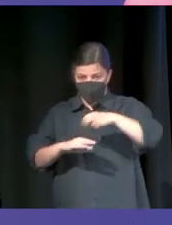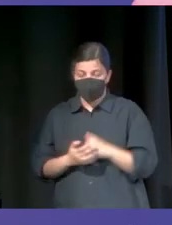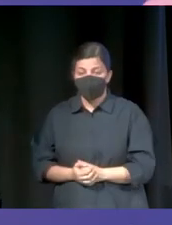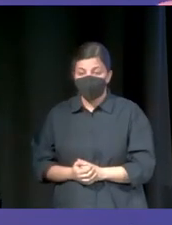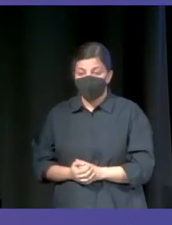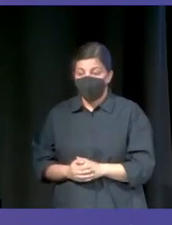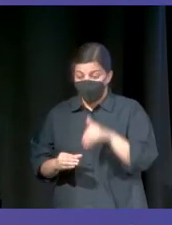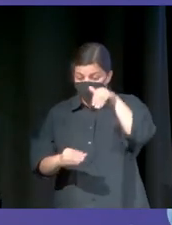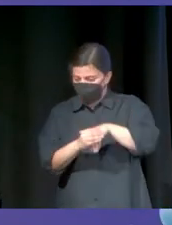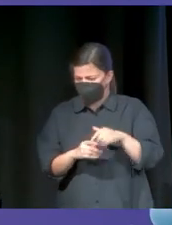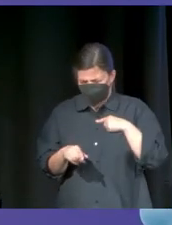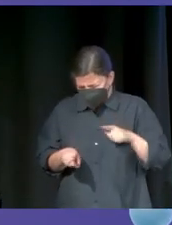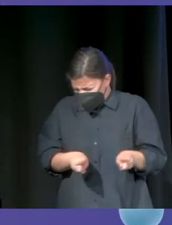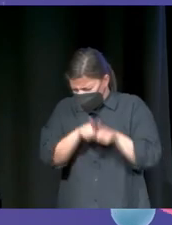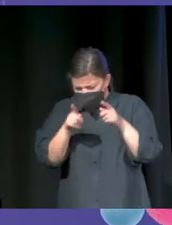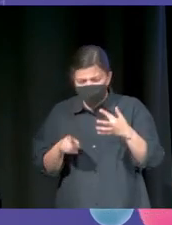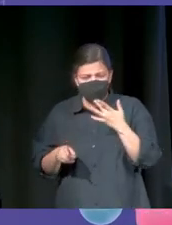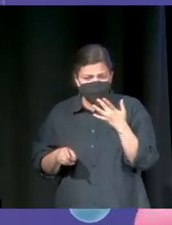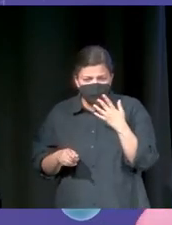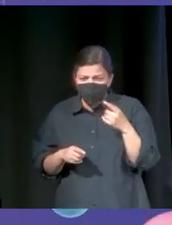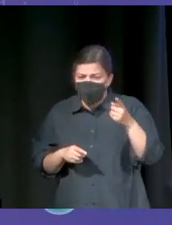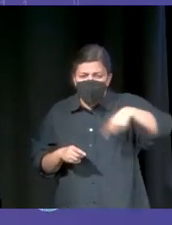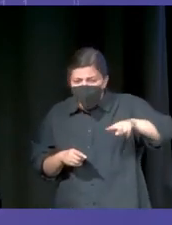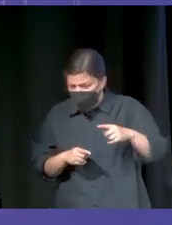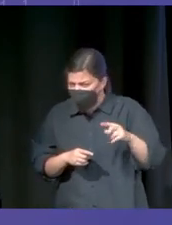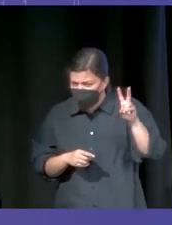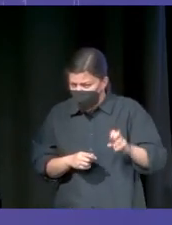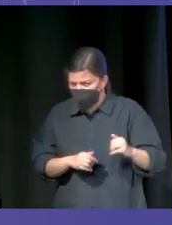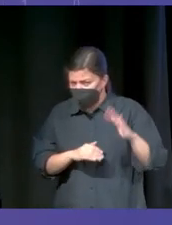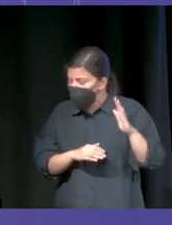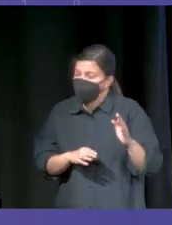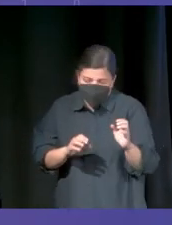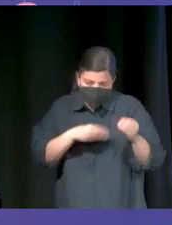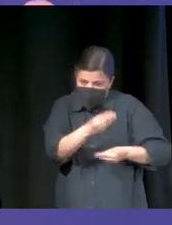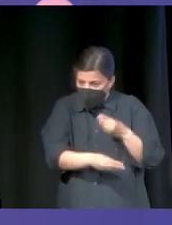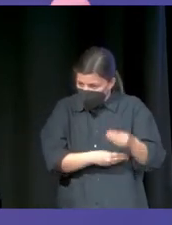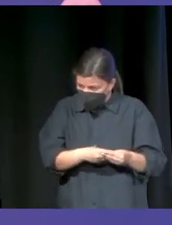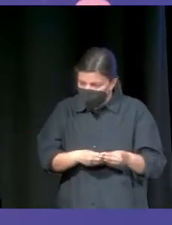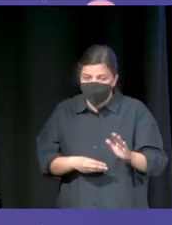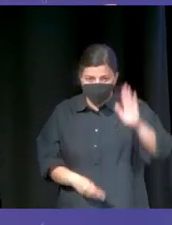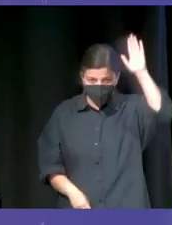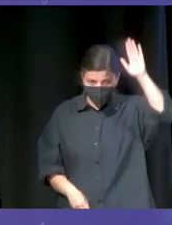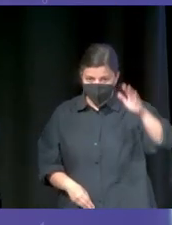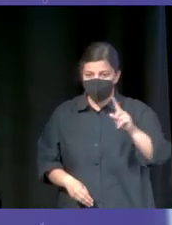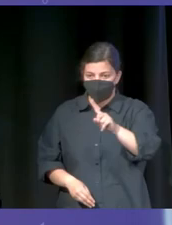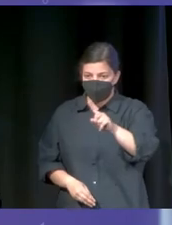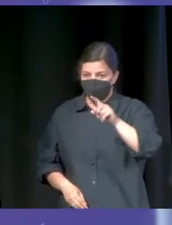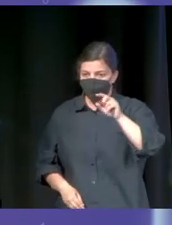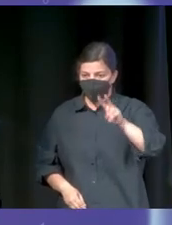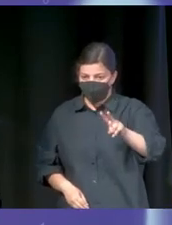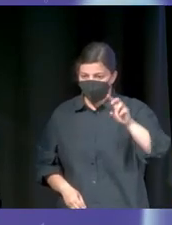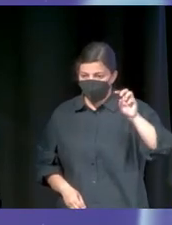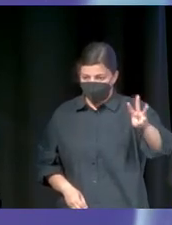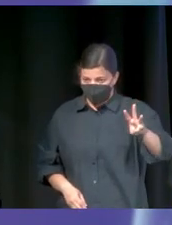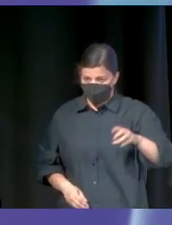votéis el coche que digas, mira, me da igual, si tiene que valer más la otra, pues que valga la otra, y os pido que os pongáis de verdad que levantéis la mano. A la de tres. Una,